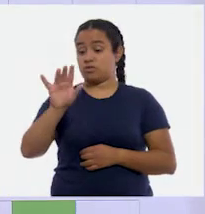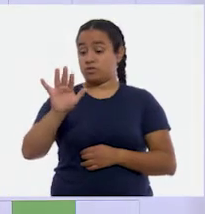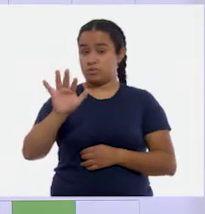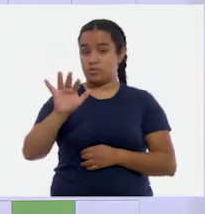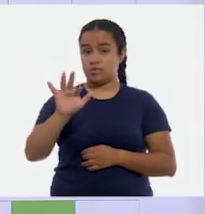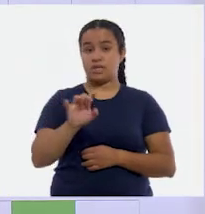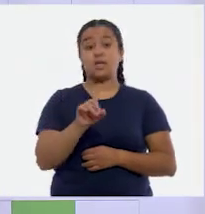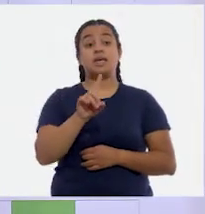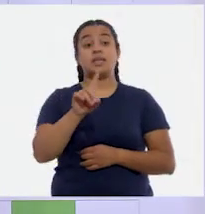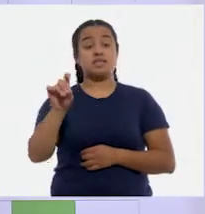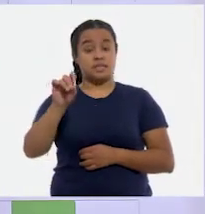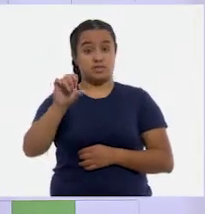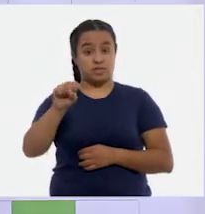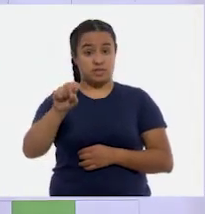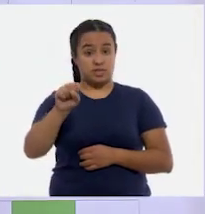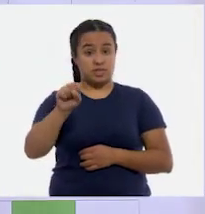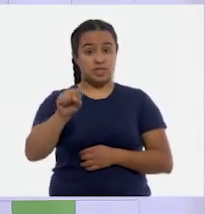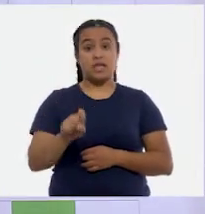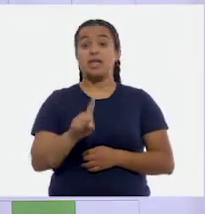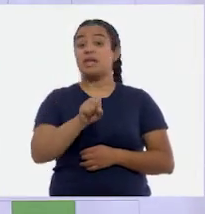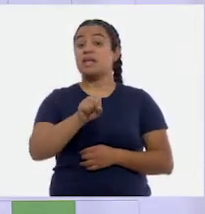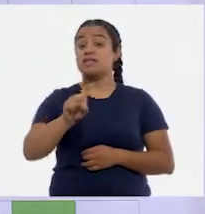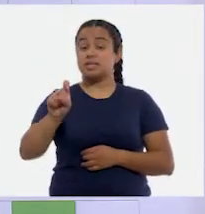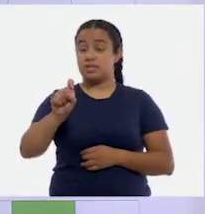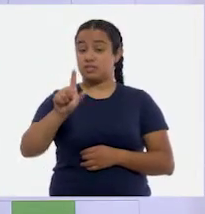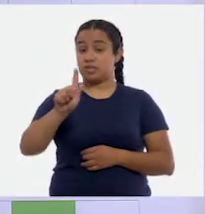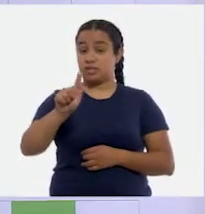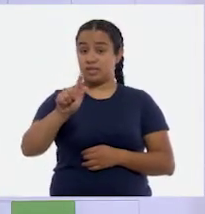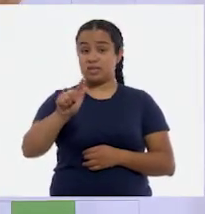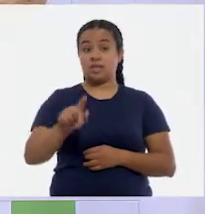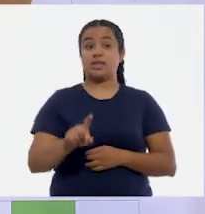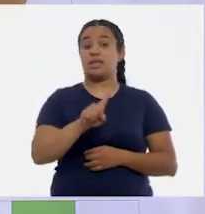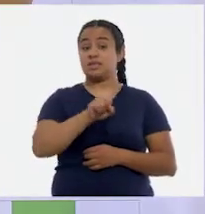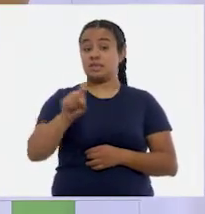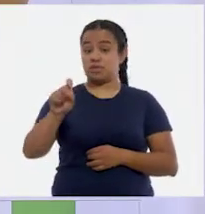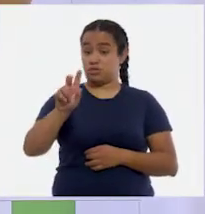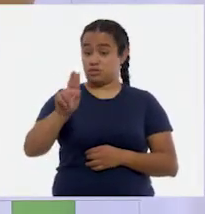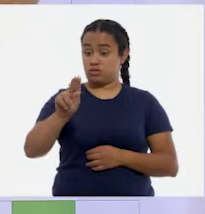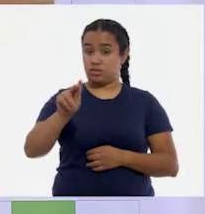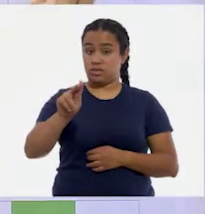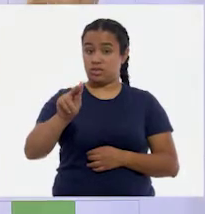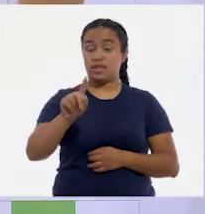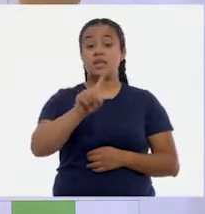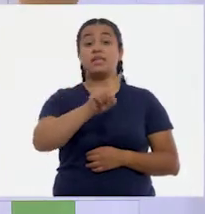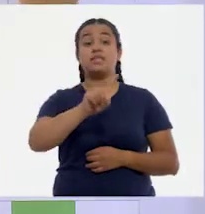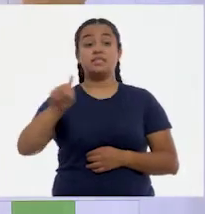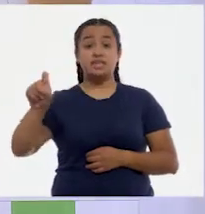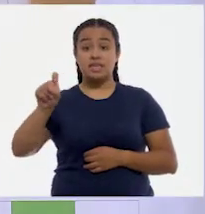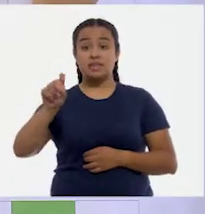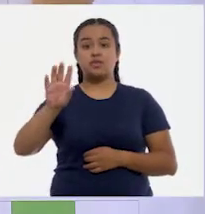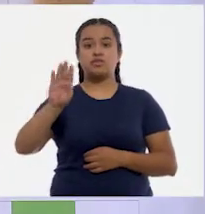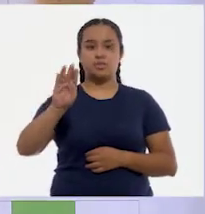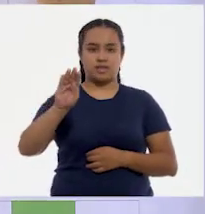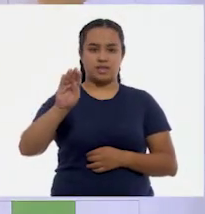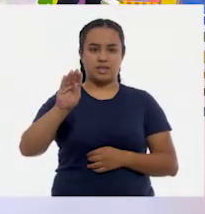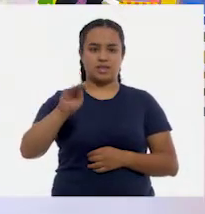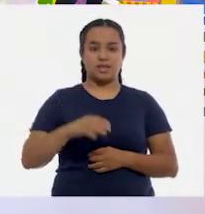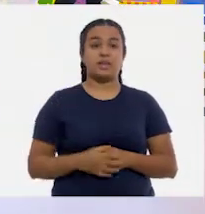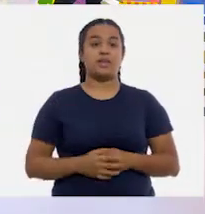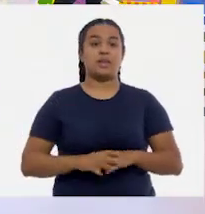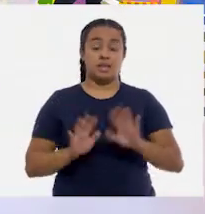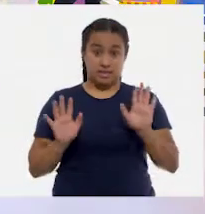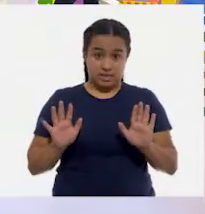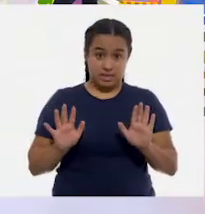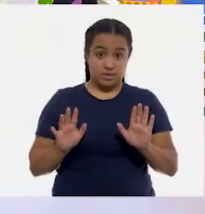ciento cincuenta, ciento sesenta, ciento ochenta, ciento noventa.